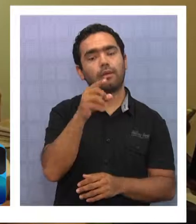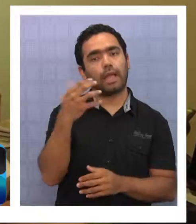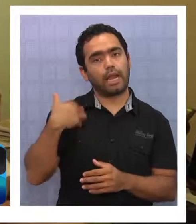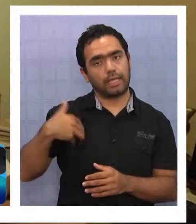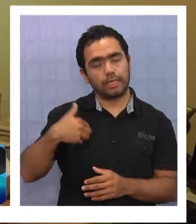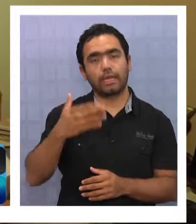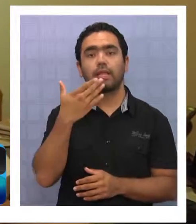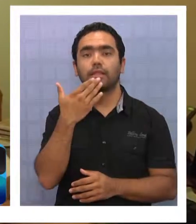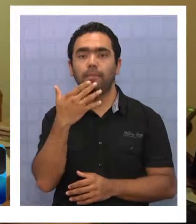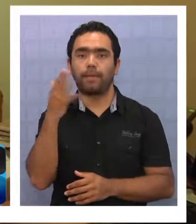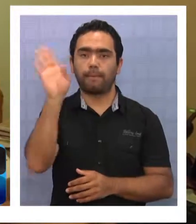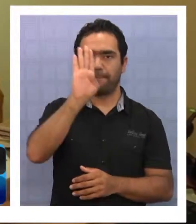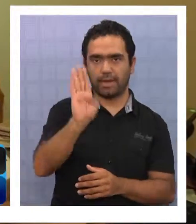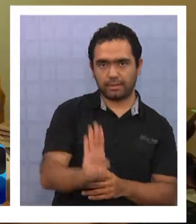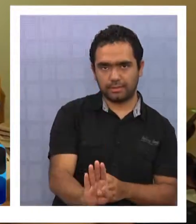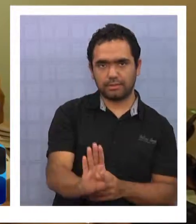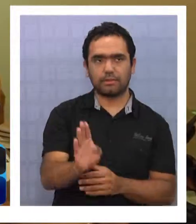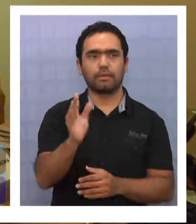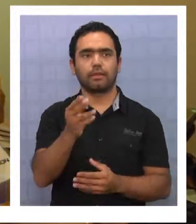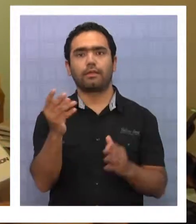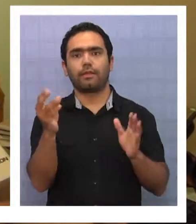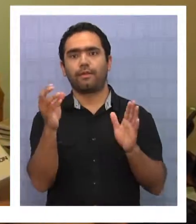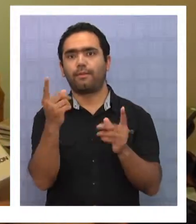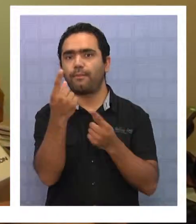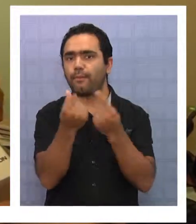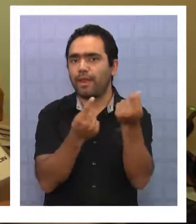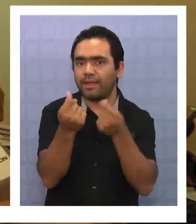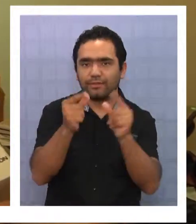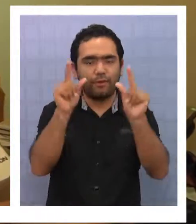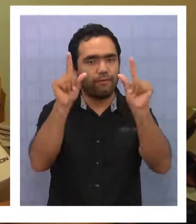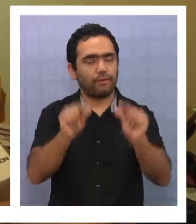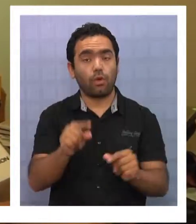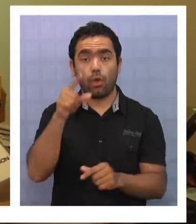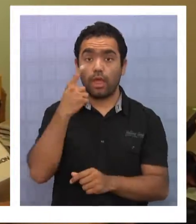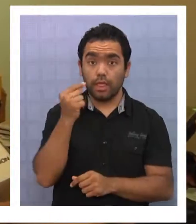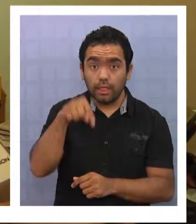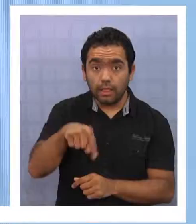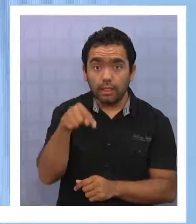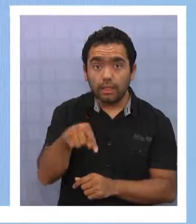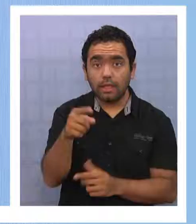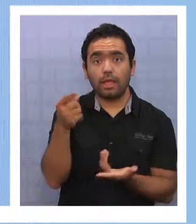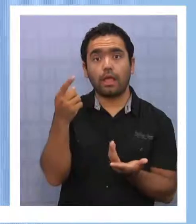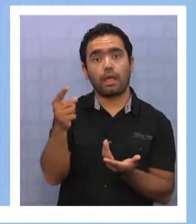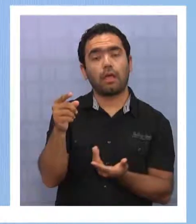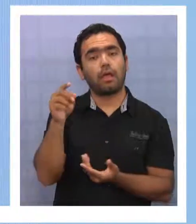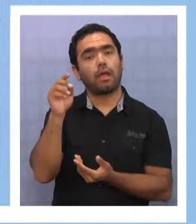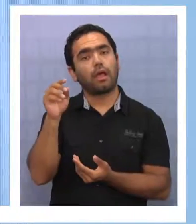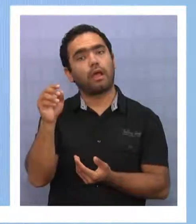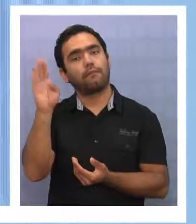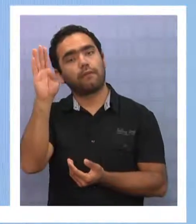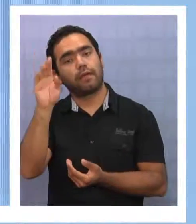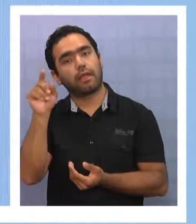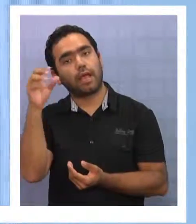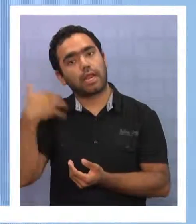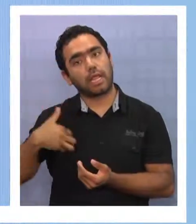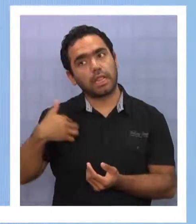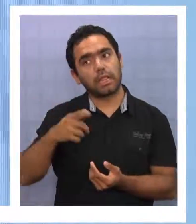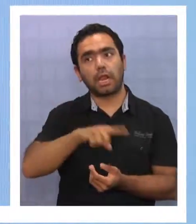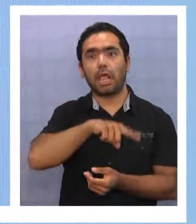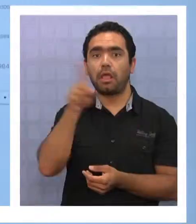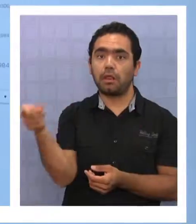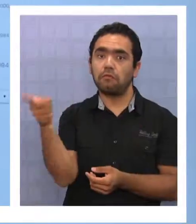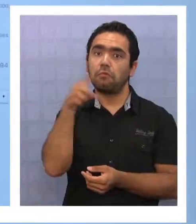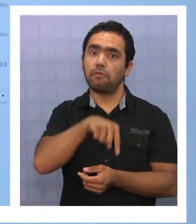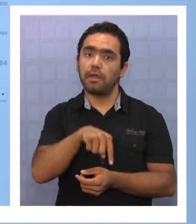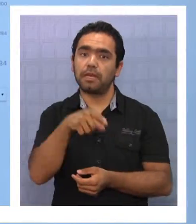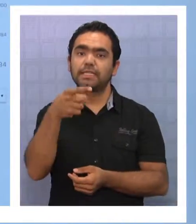frecuencias diarias, pero también a precios low cost. Hoy en día ir a Buenos Aires por 100 dólares, increíble, ir y volver a Buenos